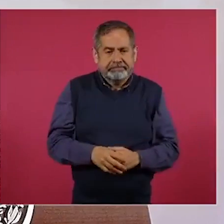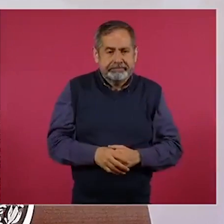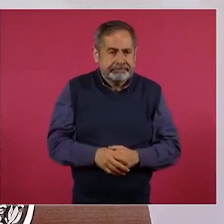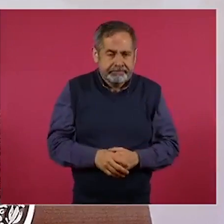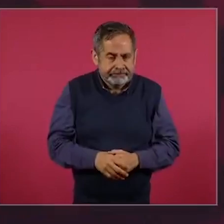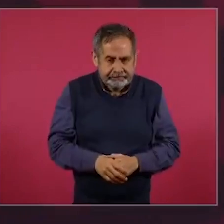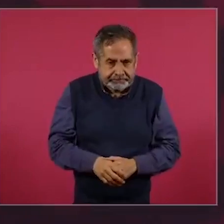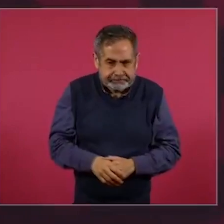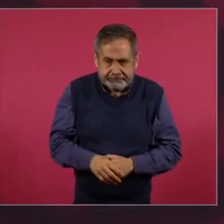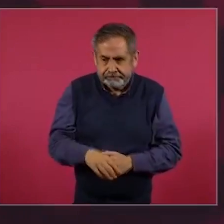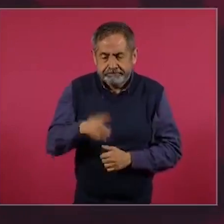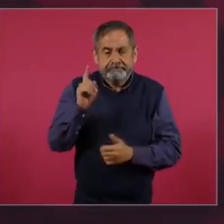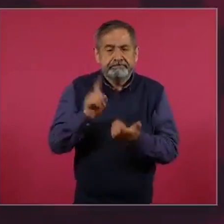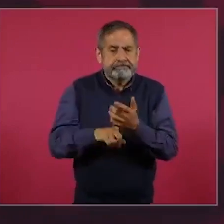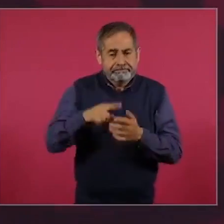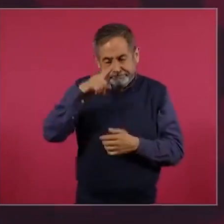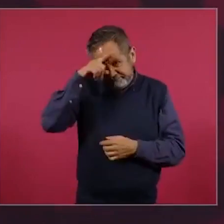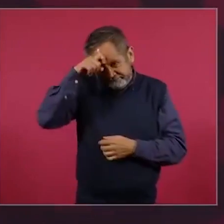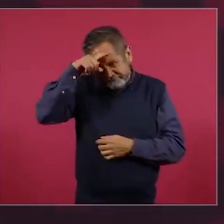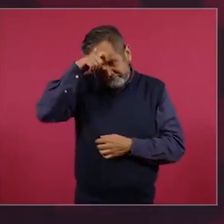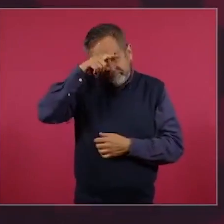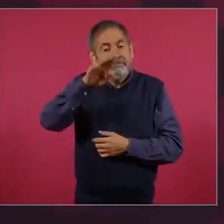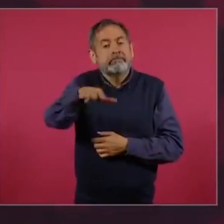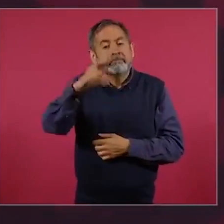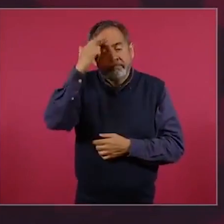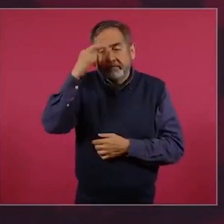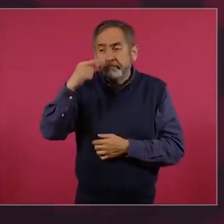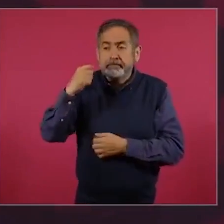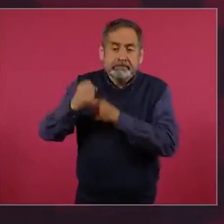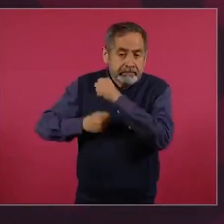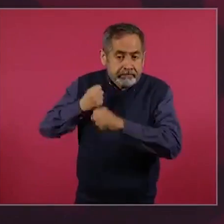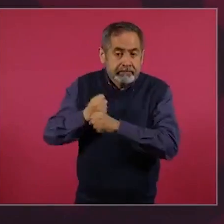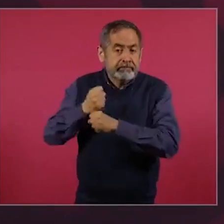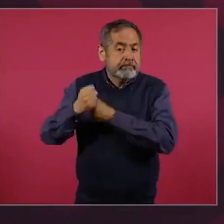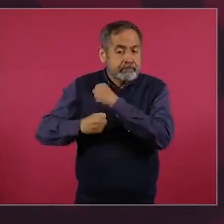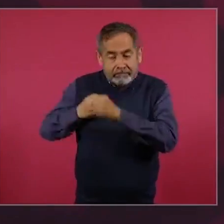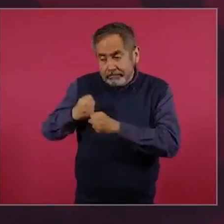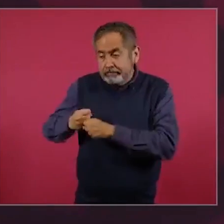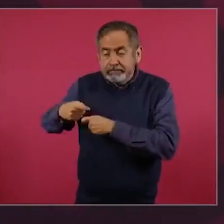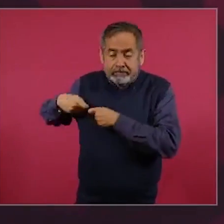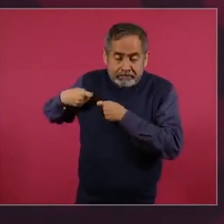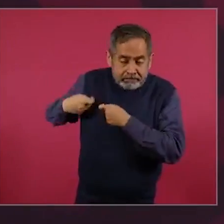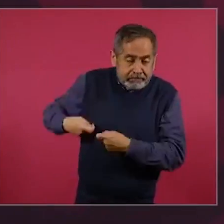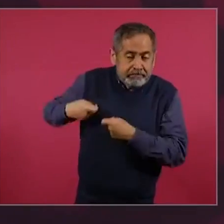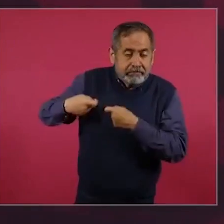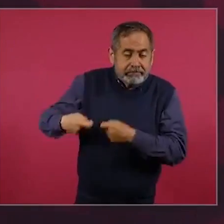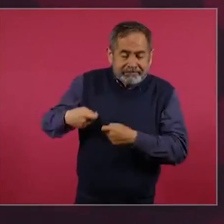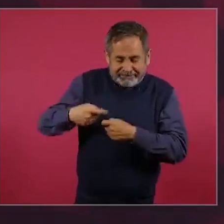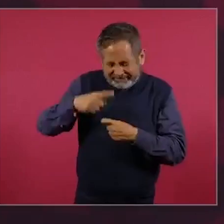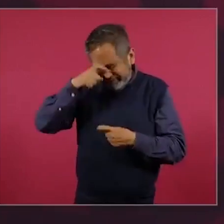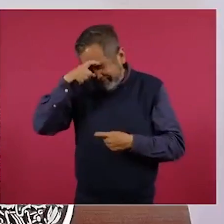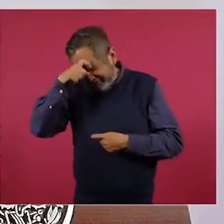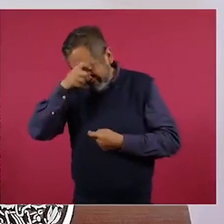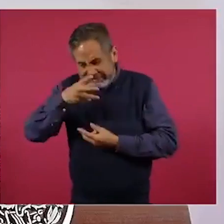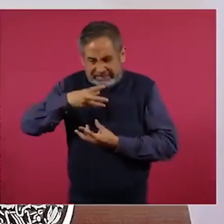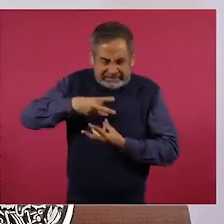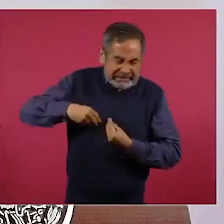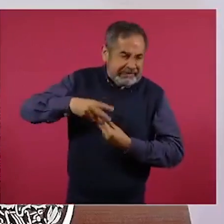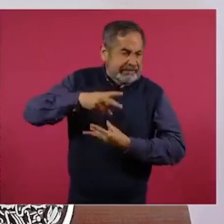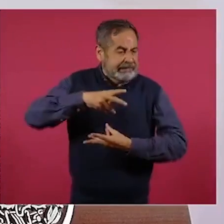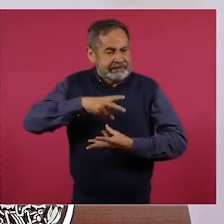difícil que fue cuántas generaciones que vivieron